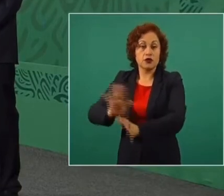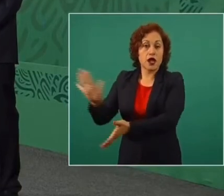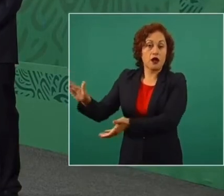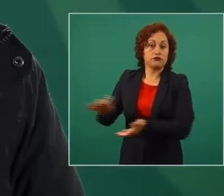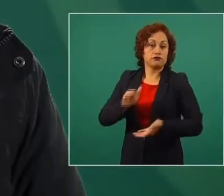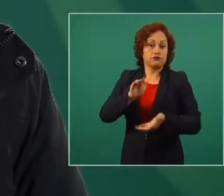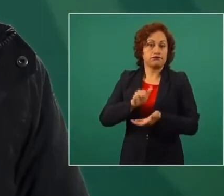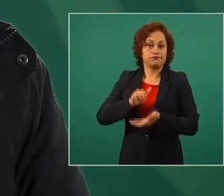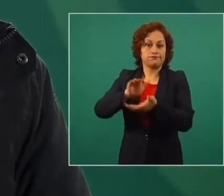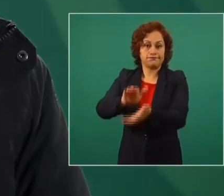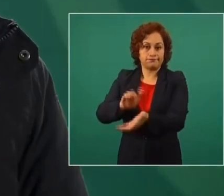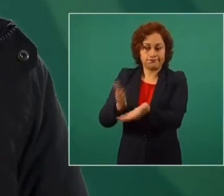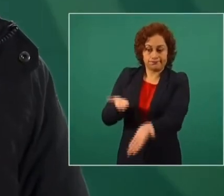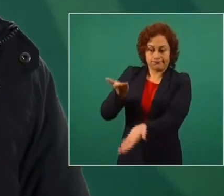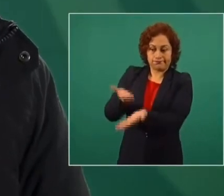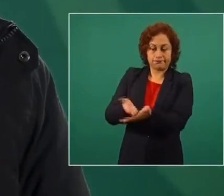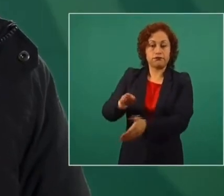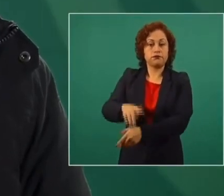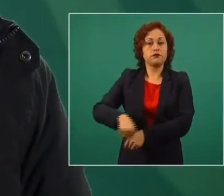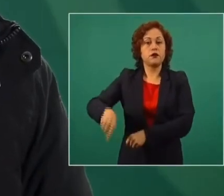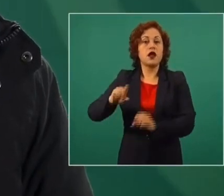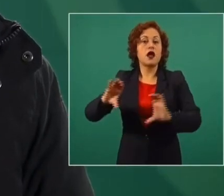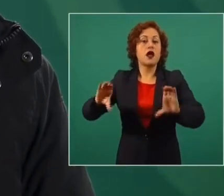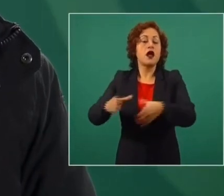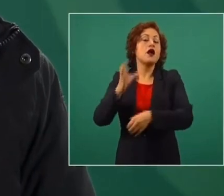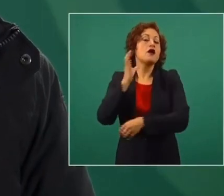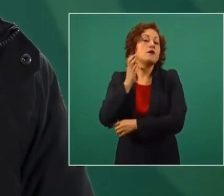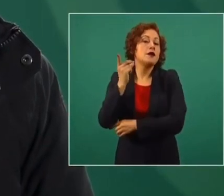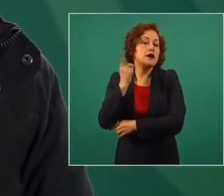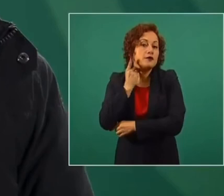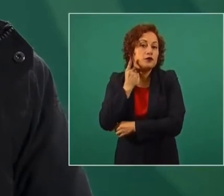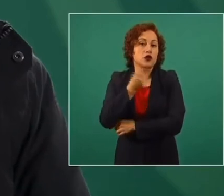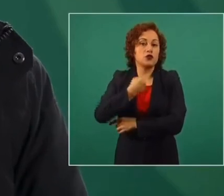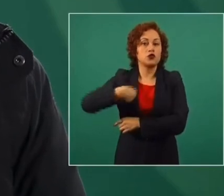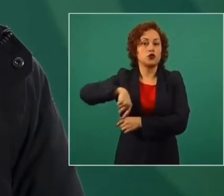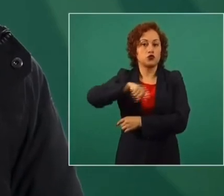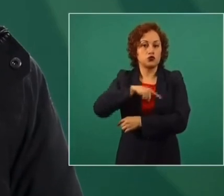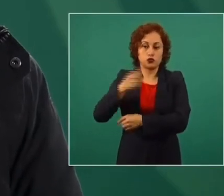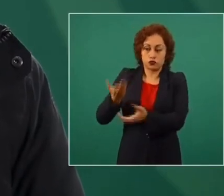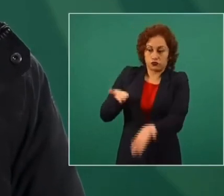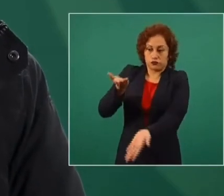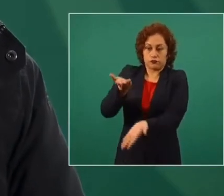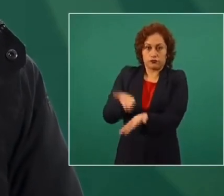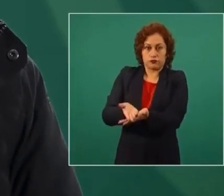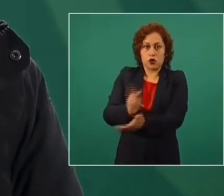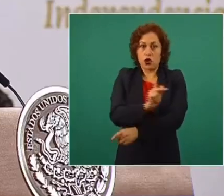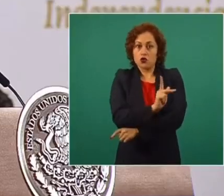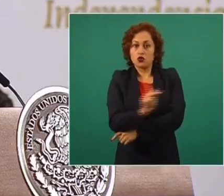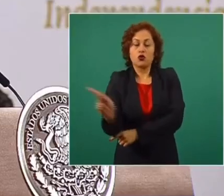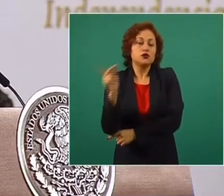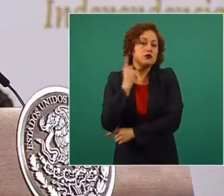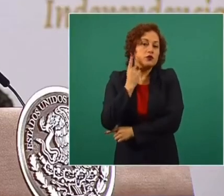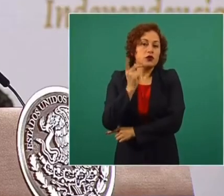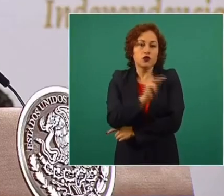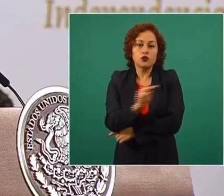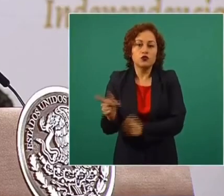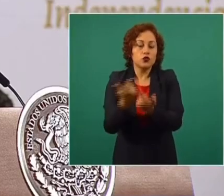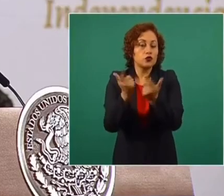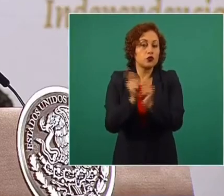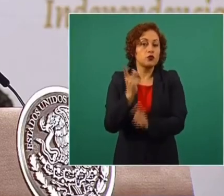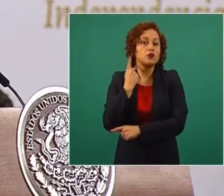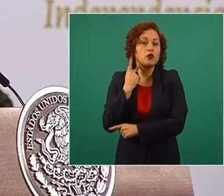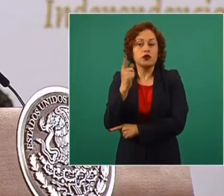sometiendo a todos los miembros, a todos los diputados de todos los partidos para que analicen ese caso